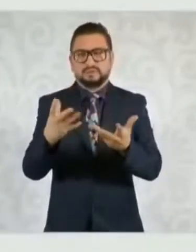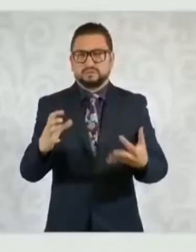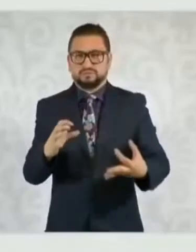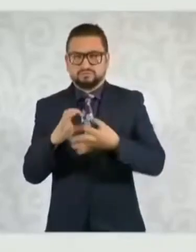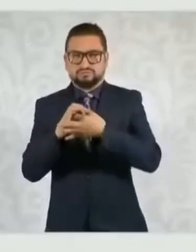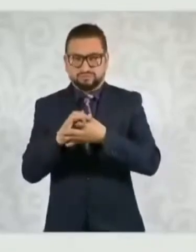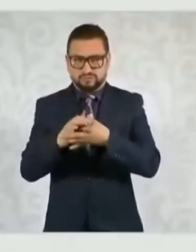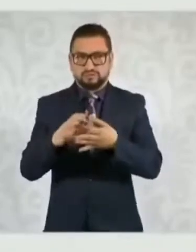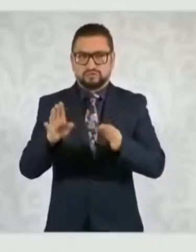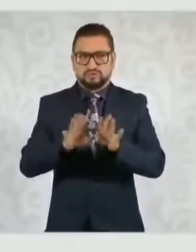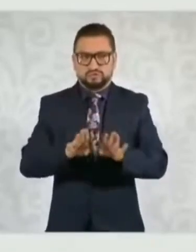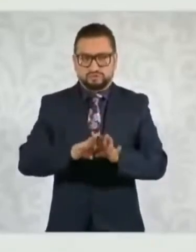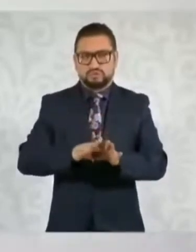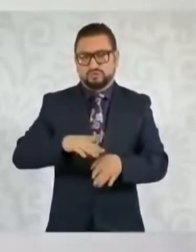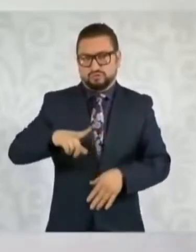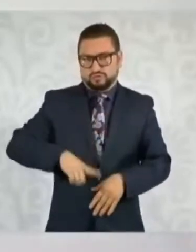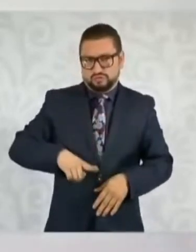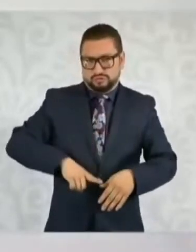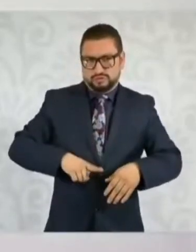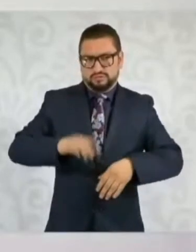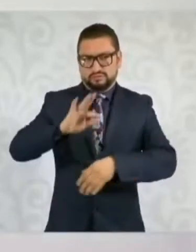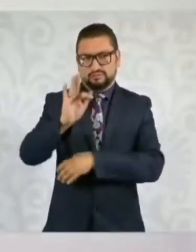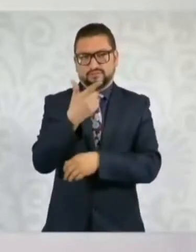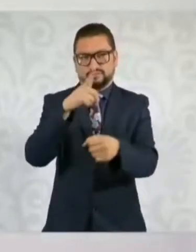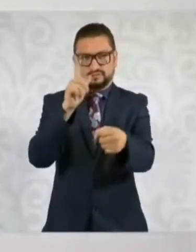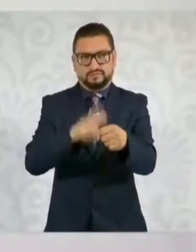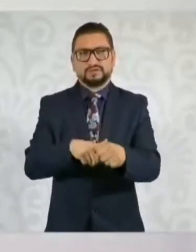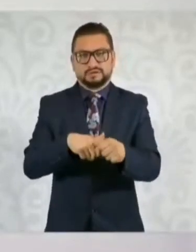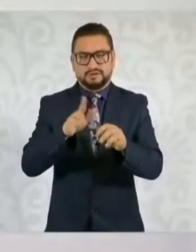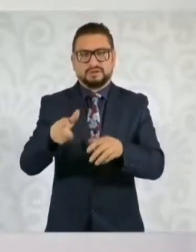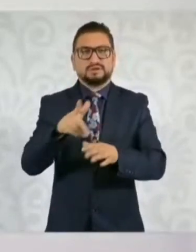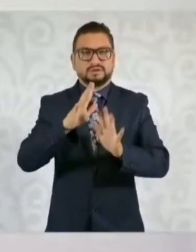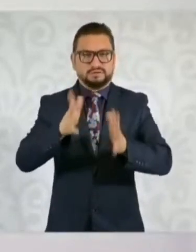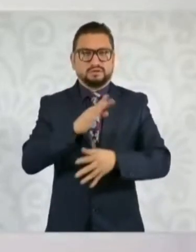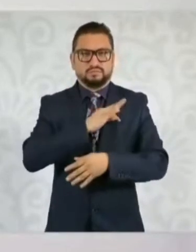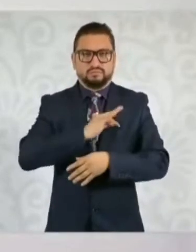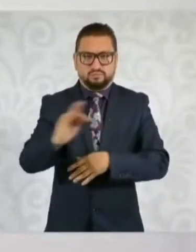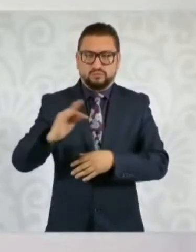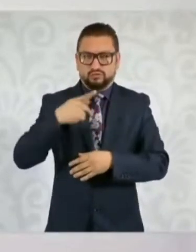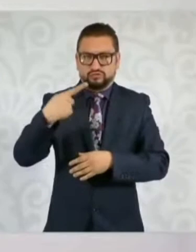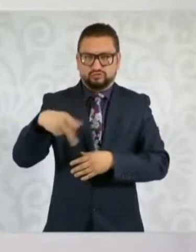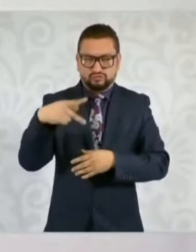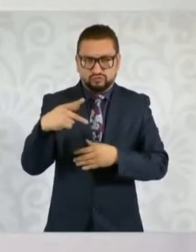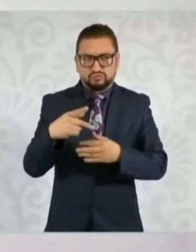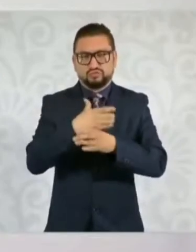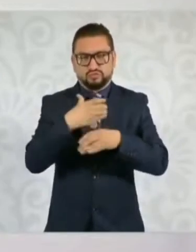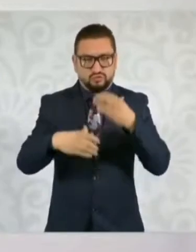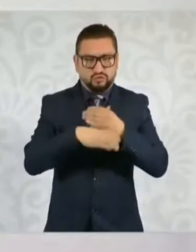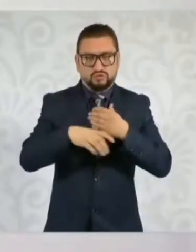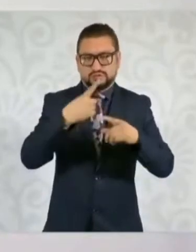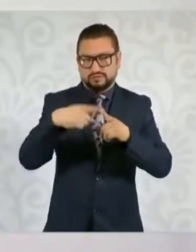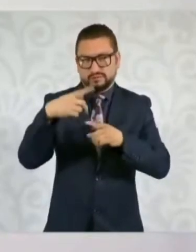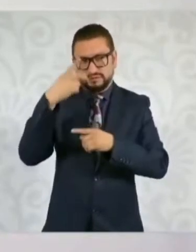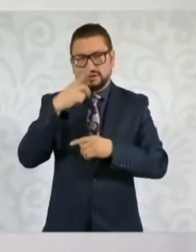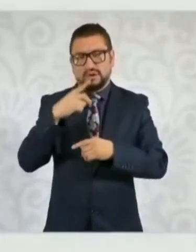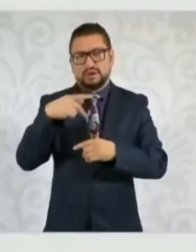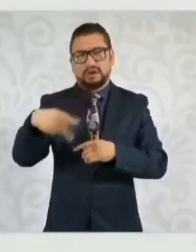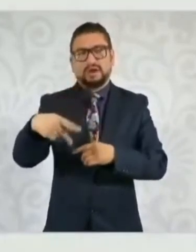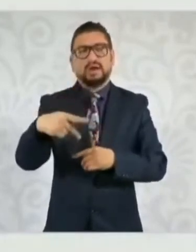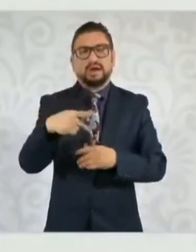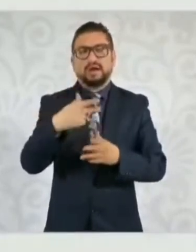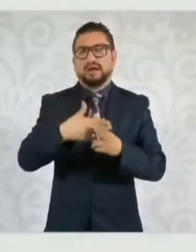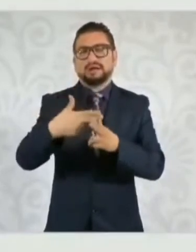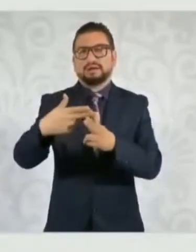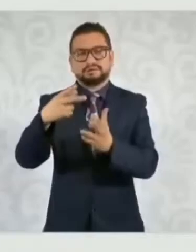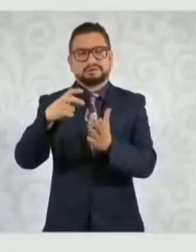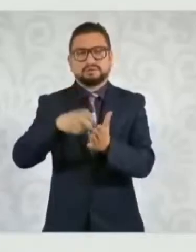organismo descentralizado, el gobierno federal que ya tiene la personalidad jurídica propia, patrimonio y conserva esta naturaleza hasta